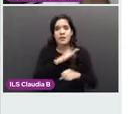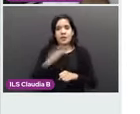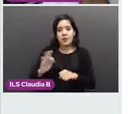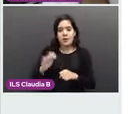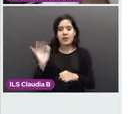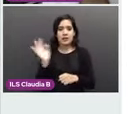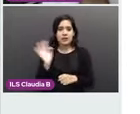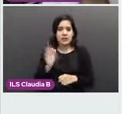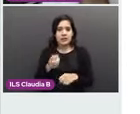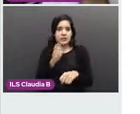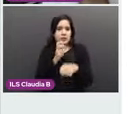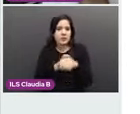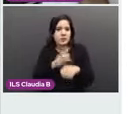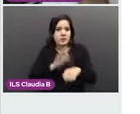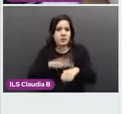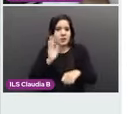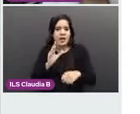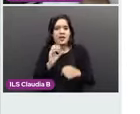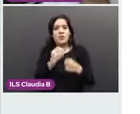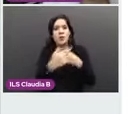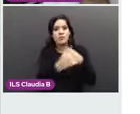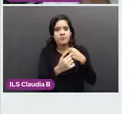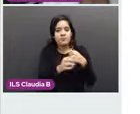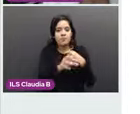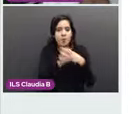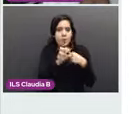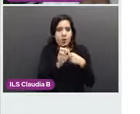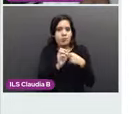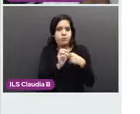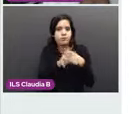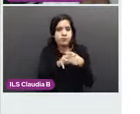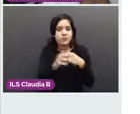por el pezón y retracción. Siguiente.